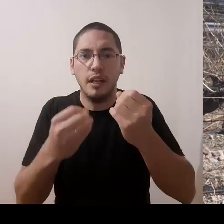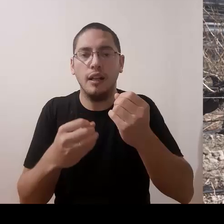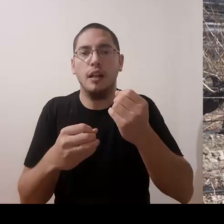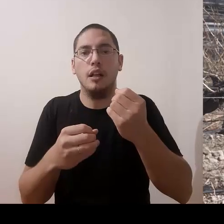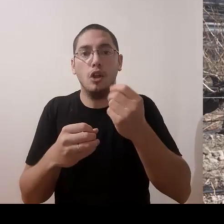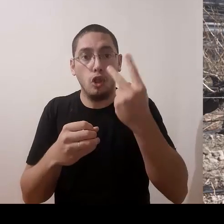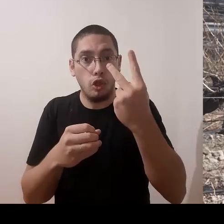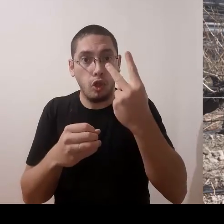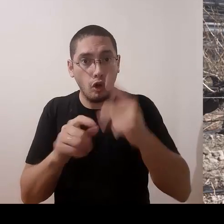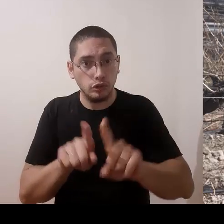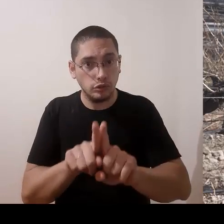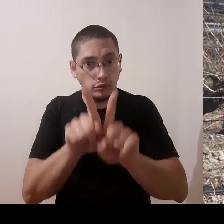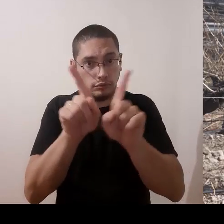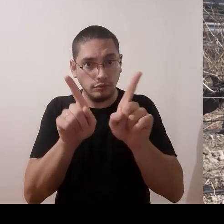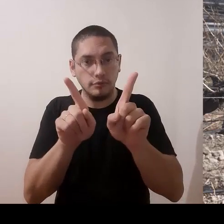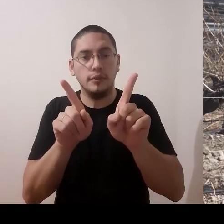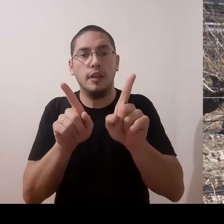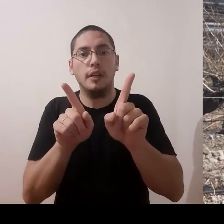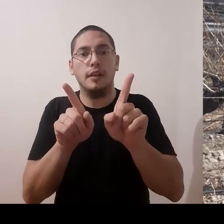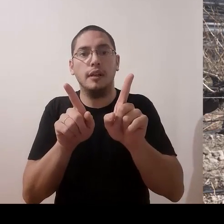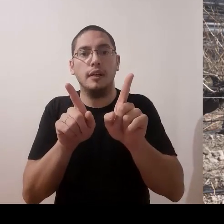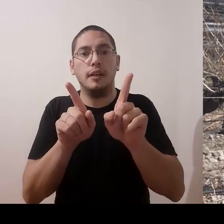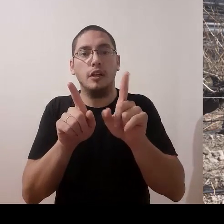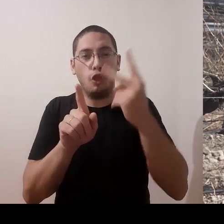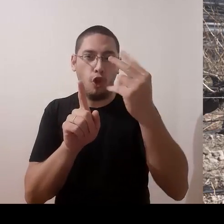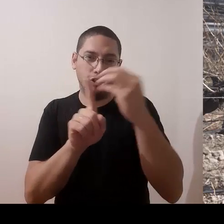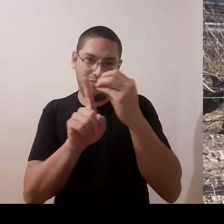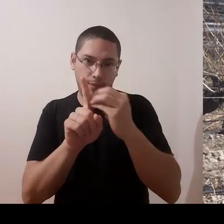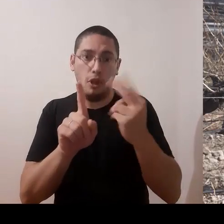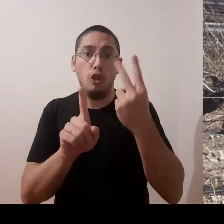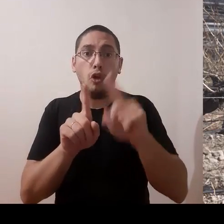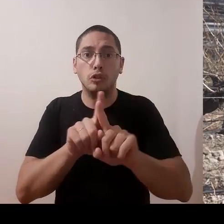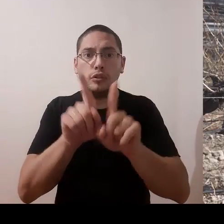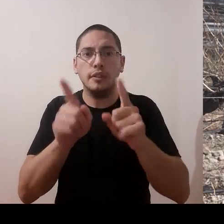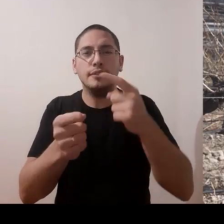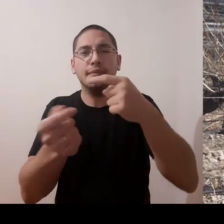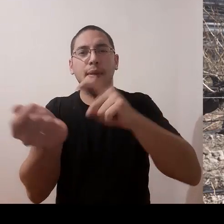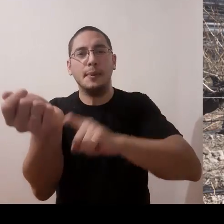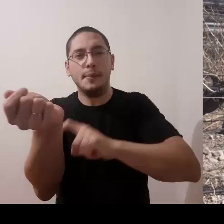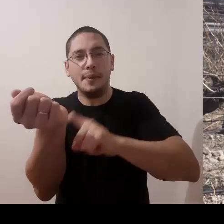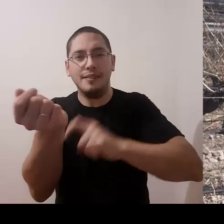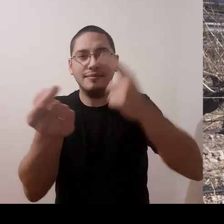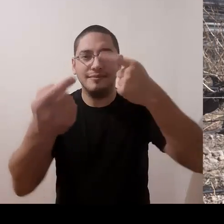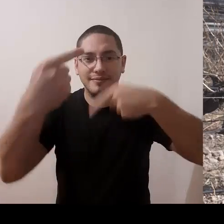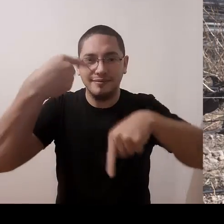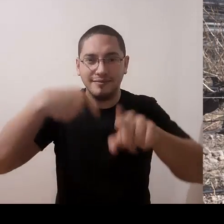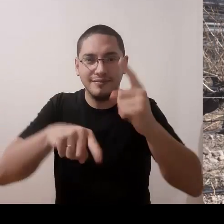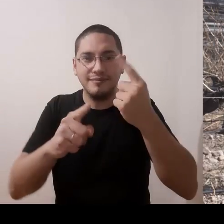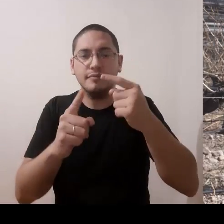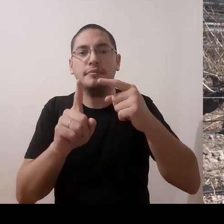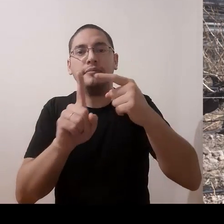bien, bien presente y con sus dos yemas. ¿Sí? Y un corte donde se ve ahí la madera,